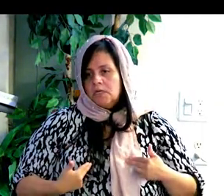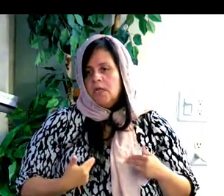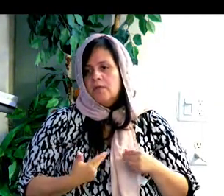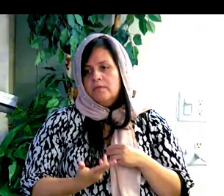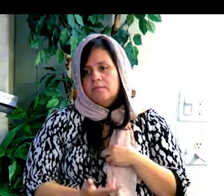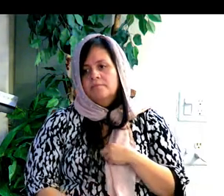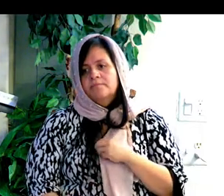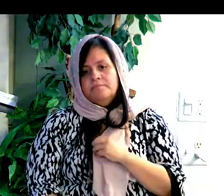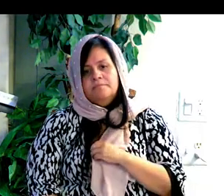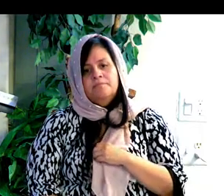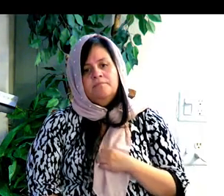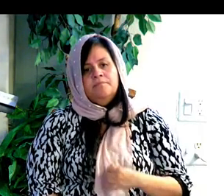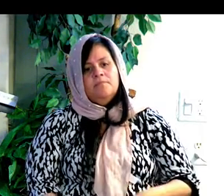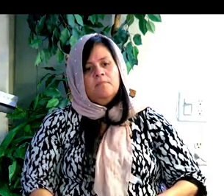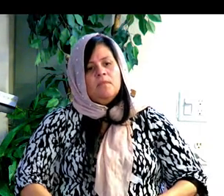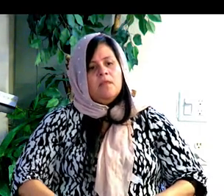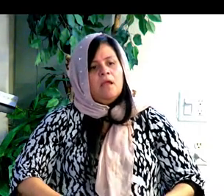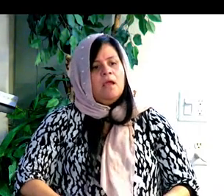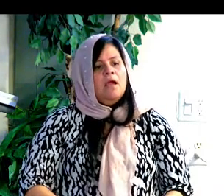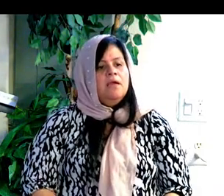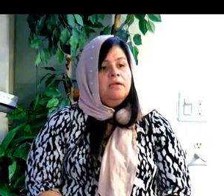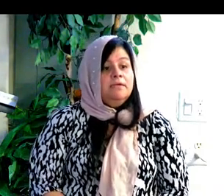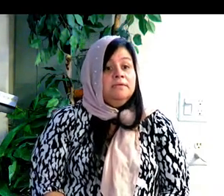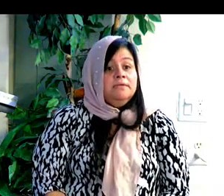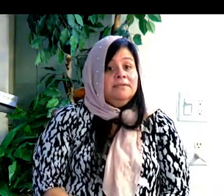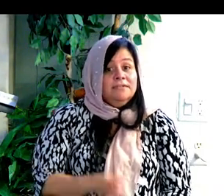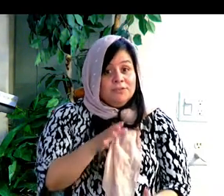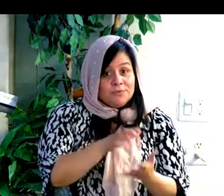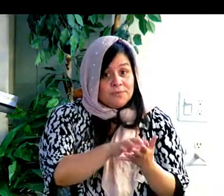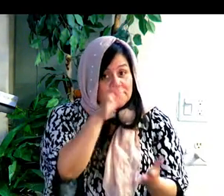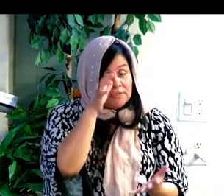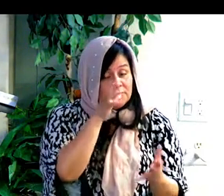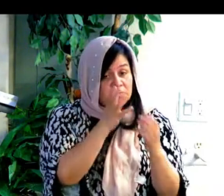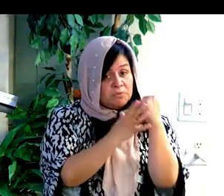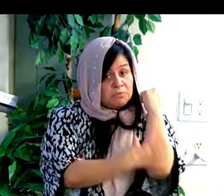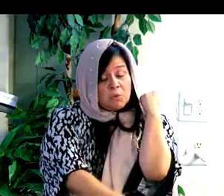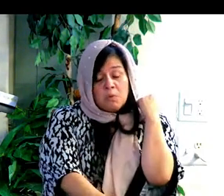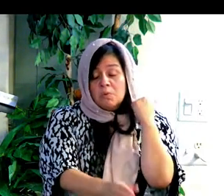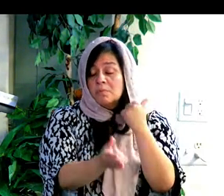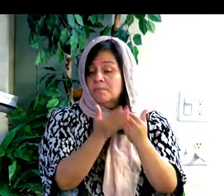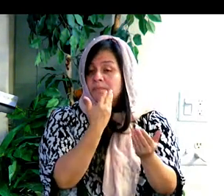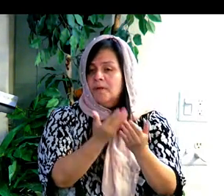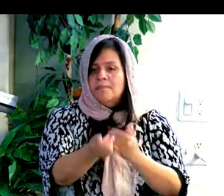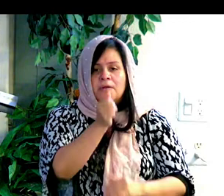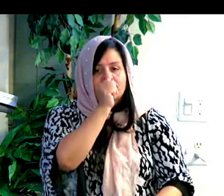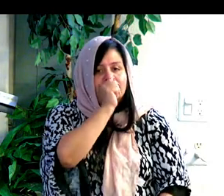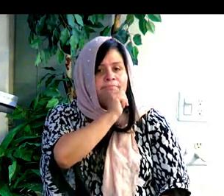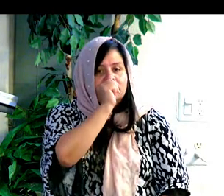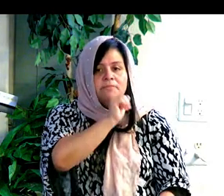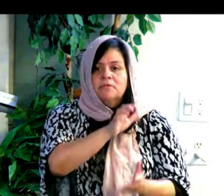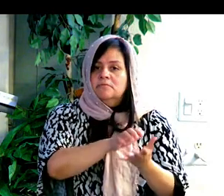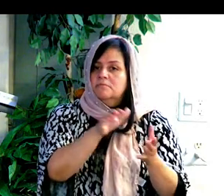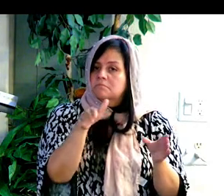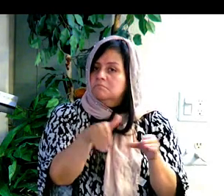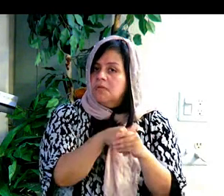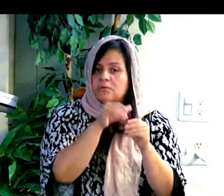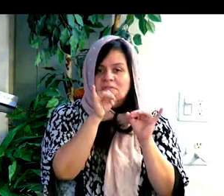enfermedad y en salud, y son ricos o son pobres, y